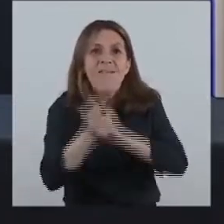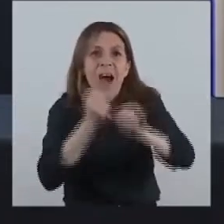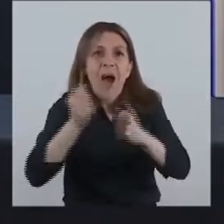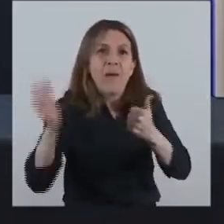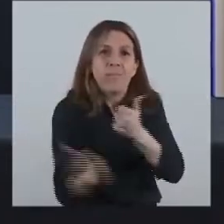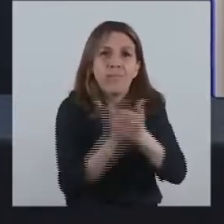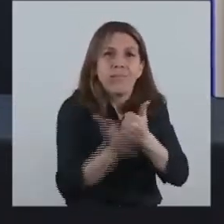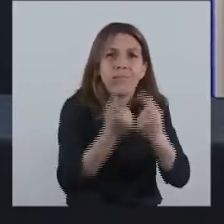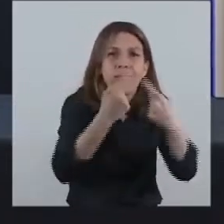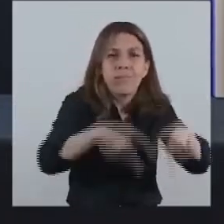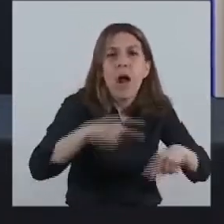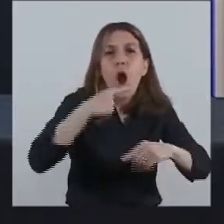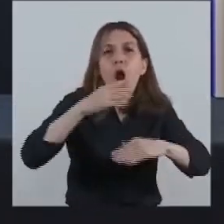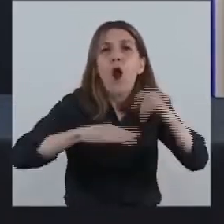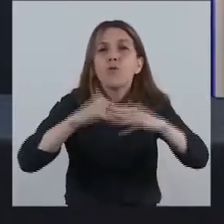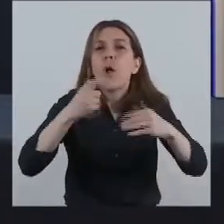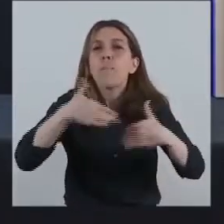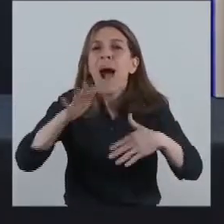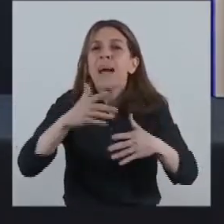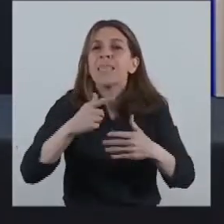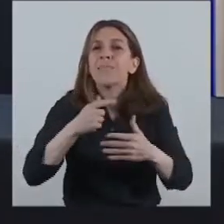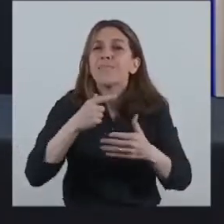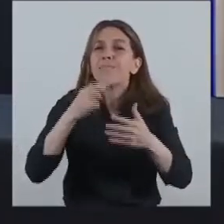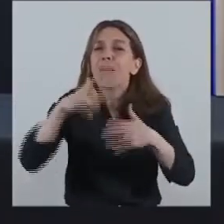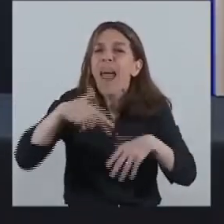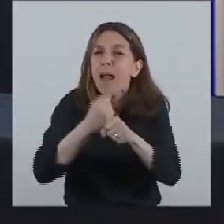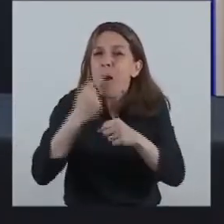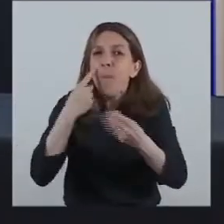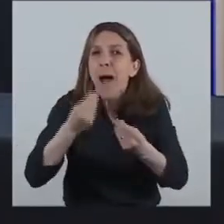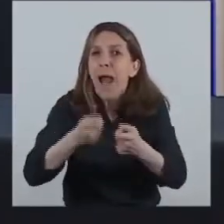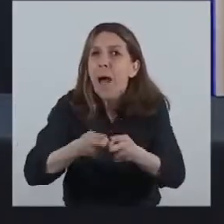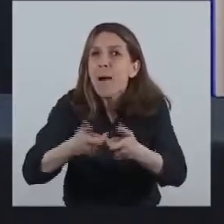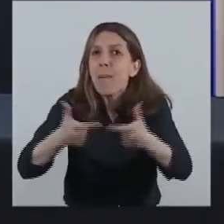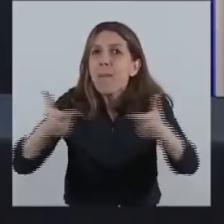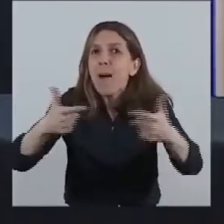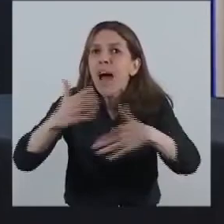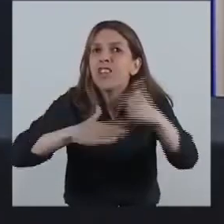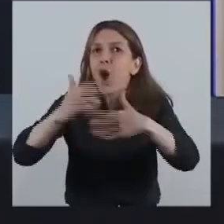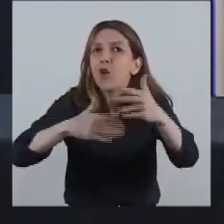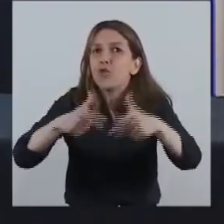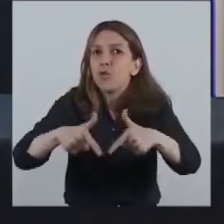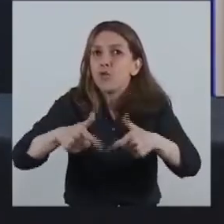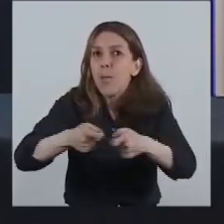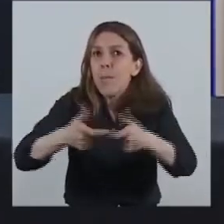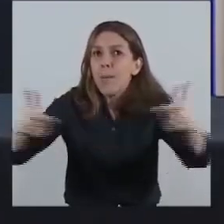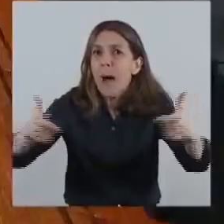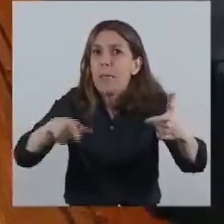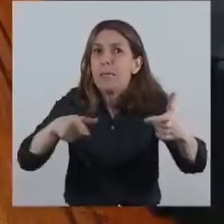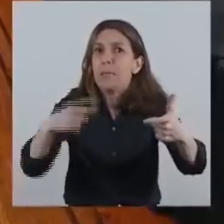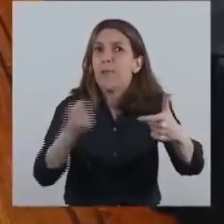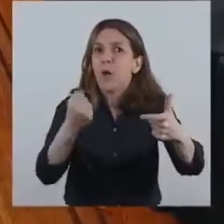la construcción, que es un sector que va a jugar un rol clave en la recuperación económica.